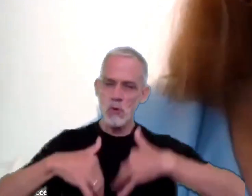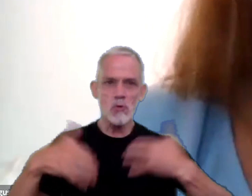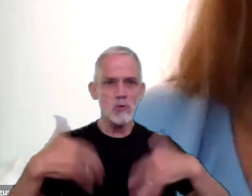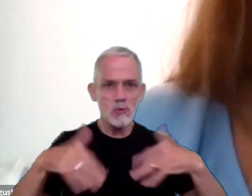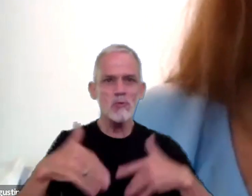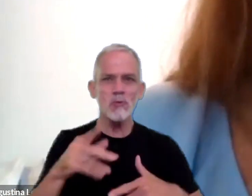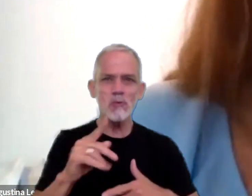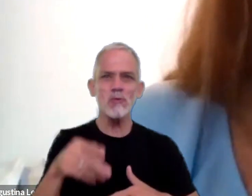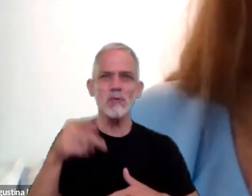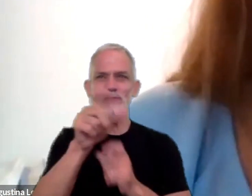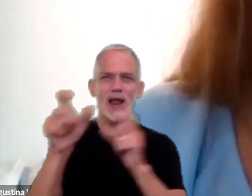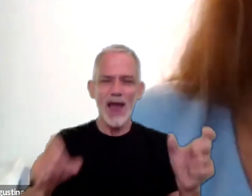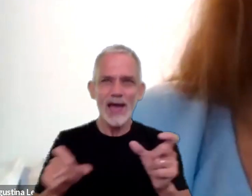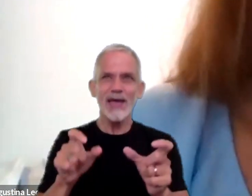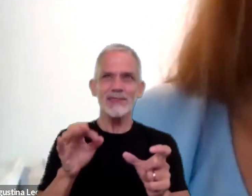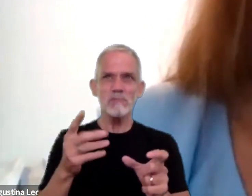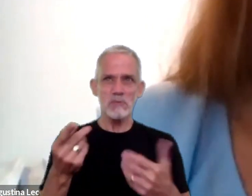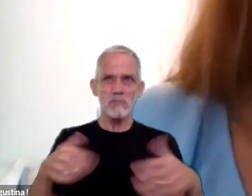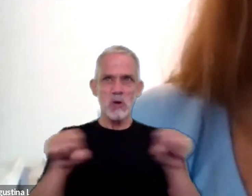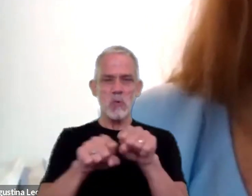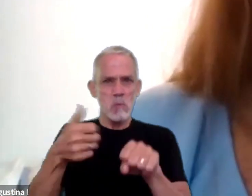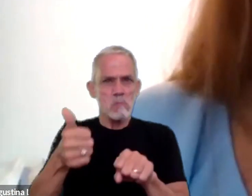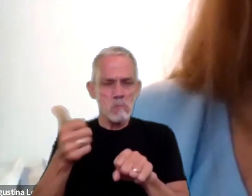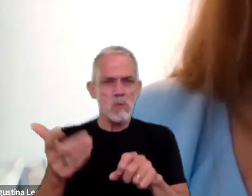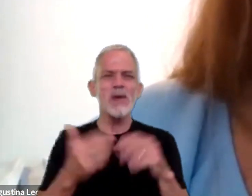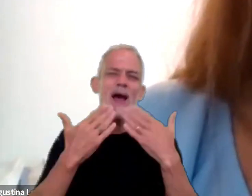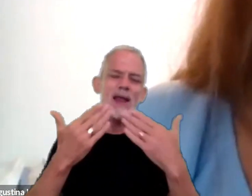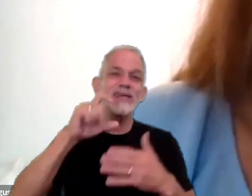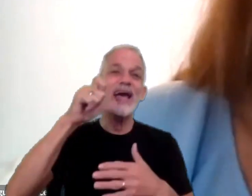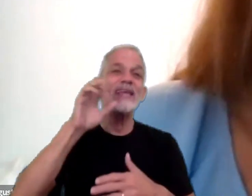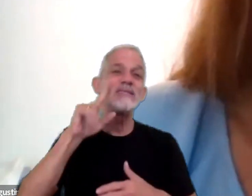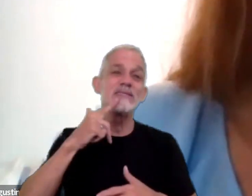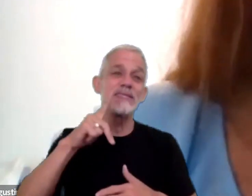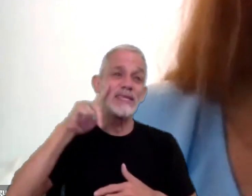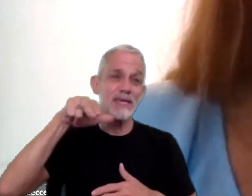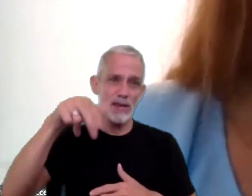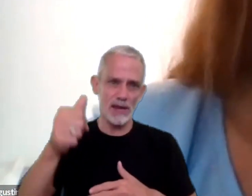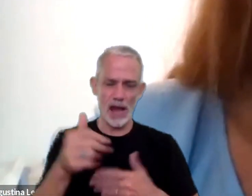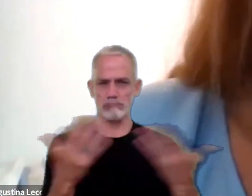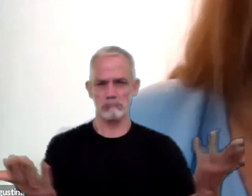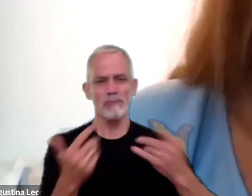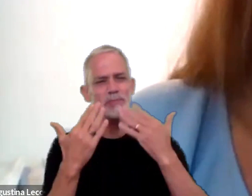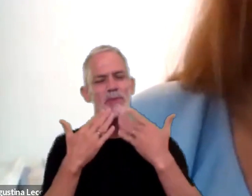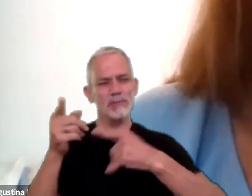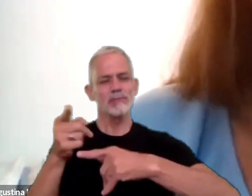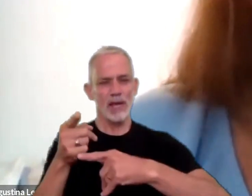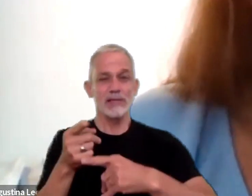tenido respuestas de parte de ustedes. Agradecerle a Cristina que esto, si no, tampoco hubiese sido posible.